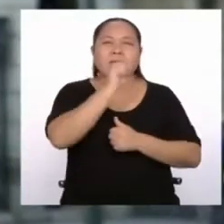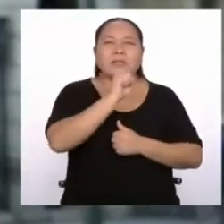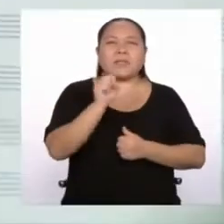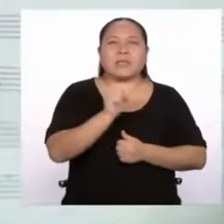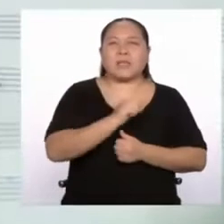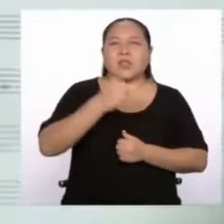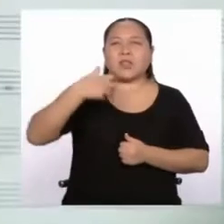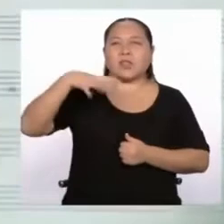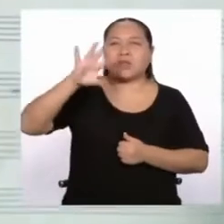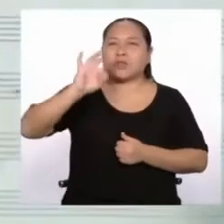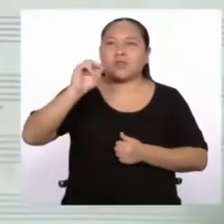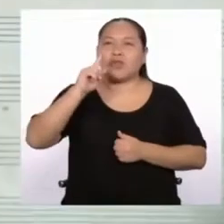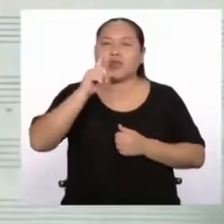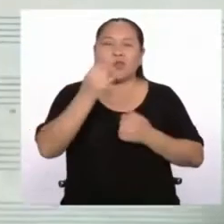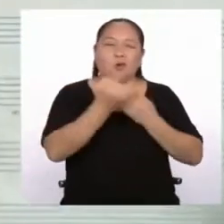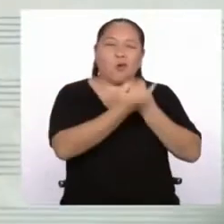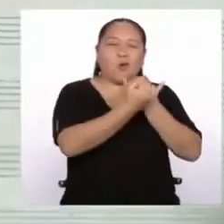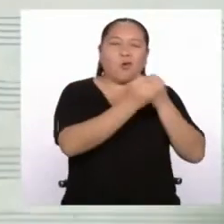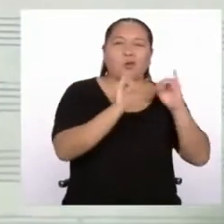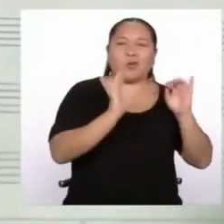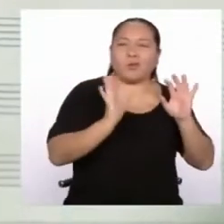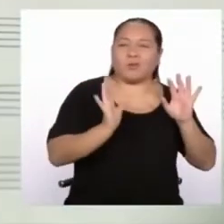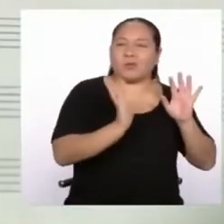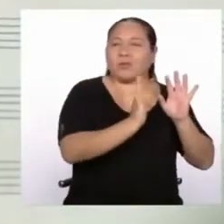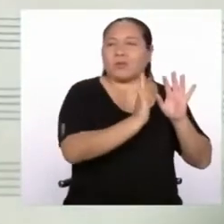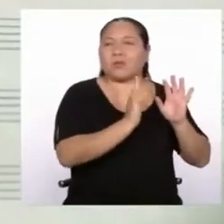independencia.